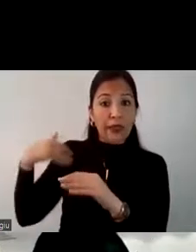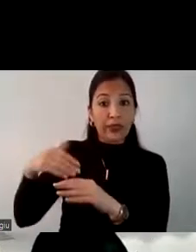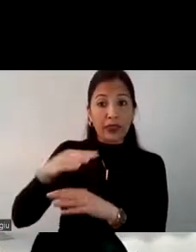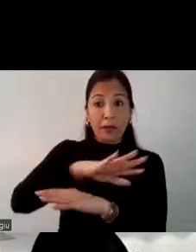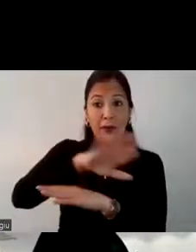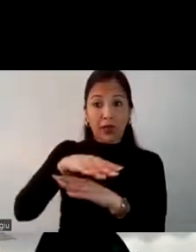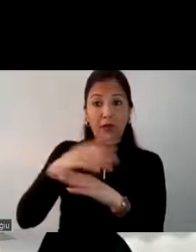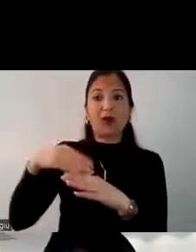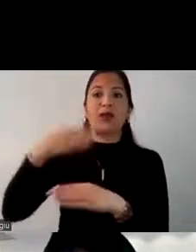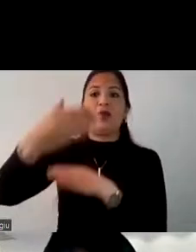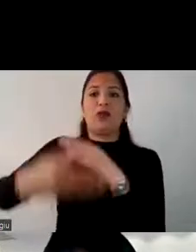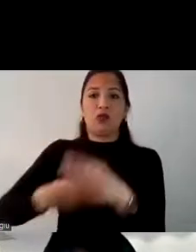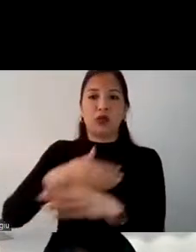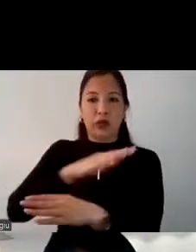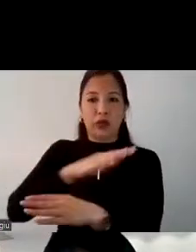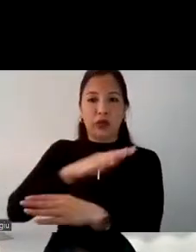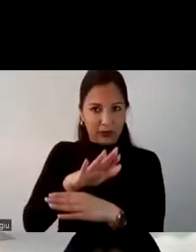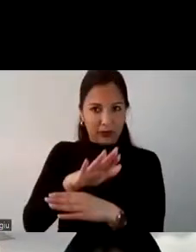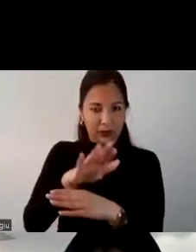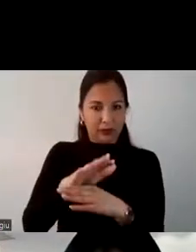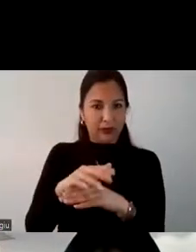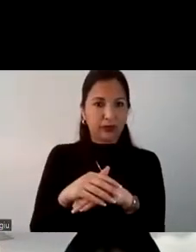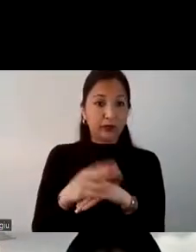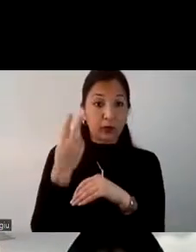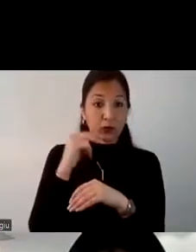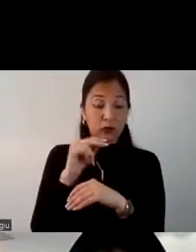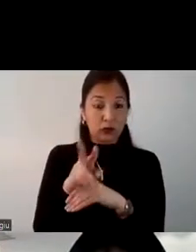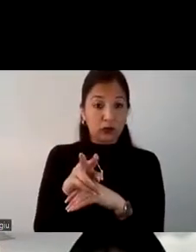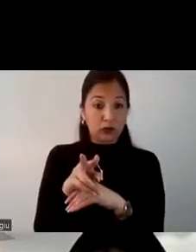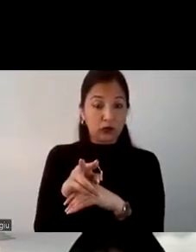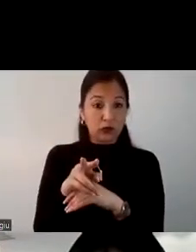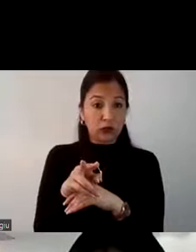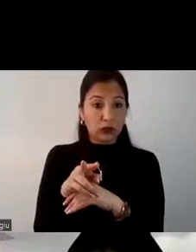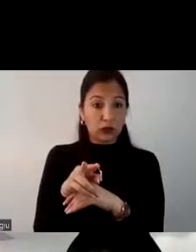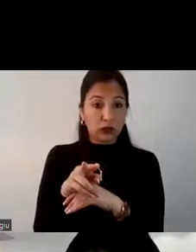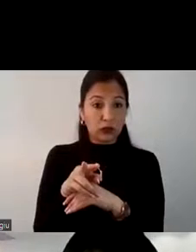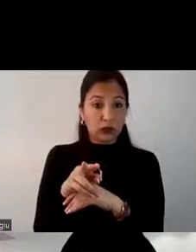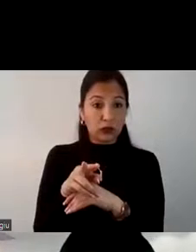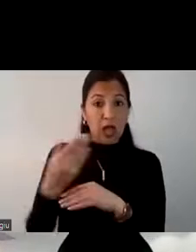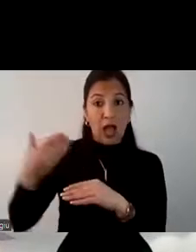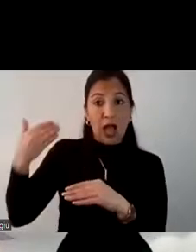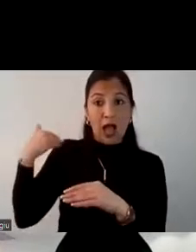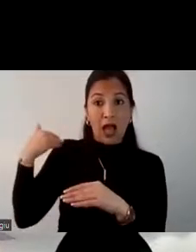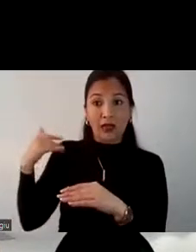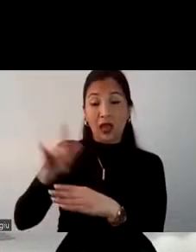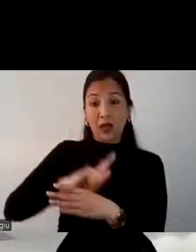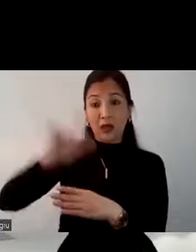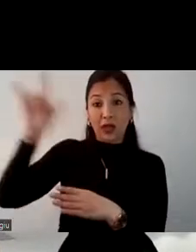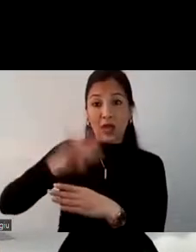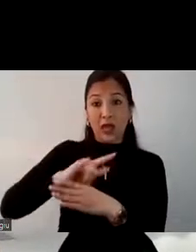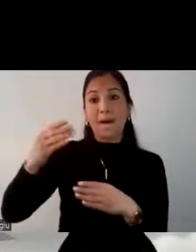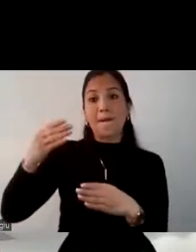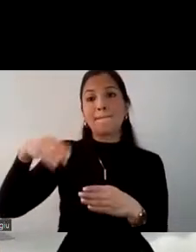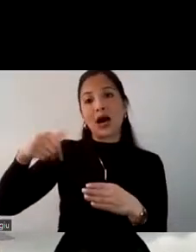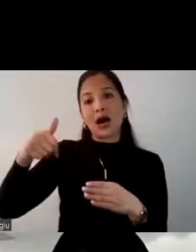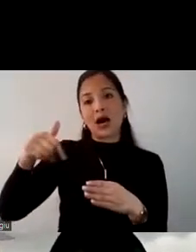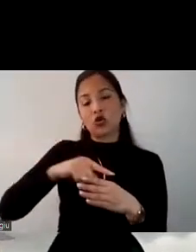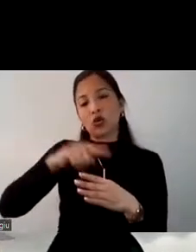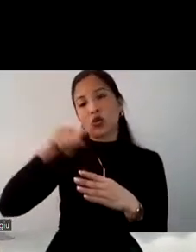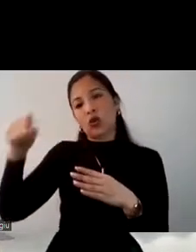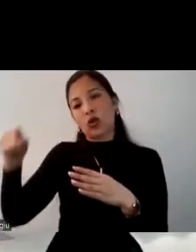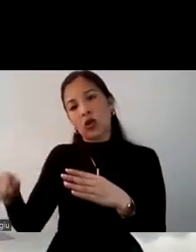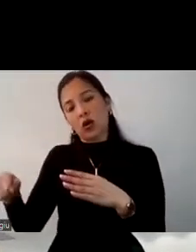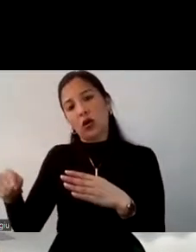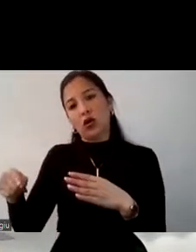y después de la pandemia. Como vemos en la pre-pandemia, los viajes realizados entre marzo de 2019 y